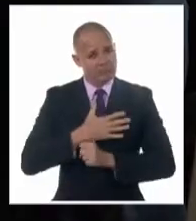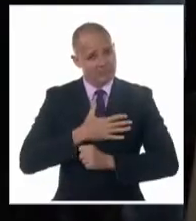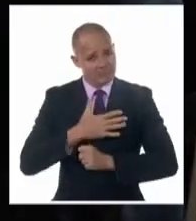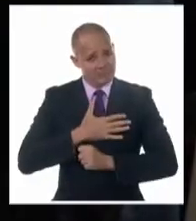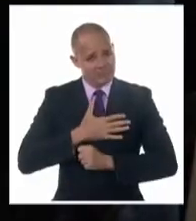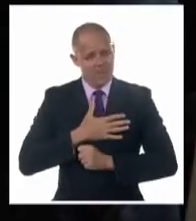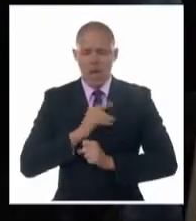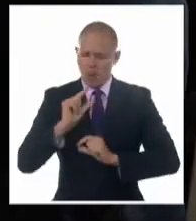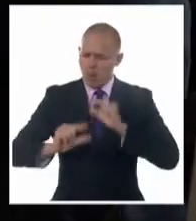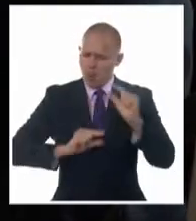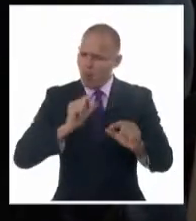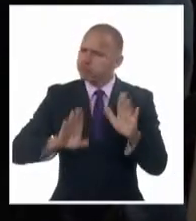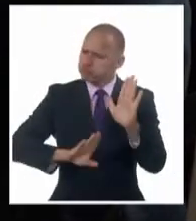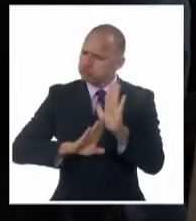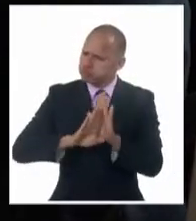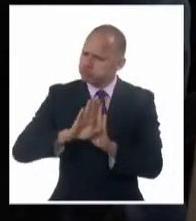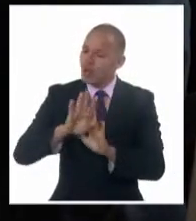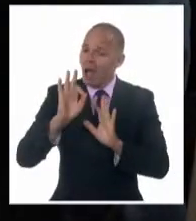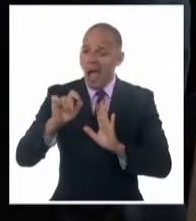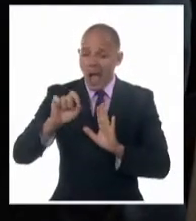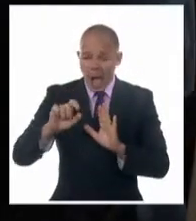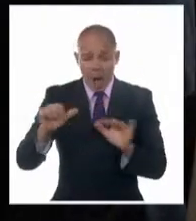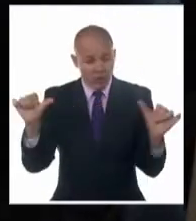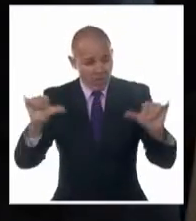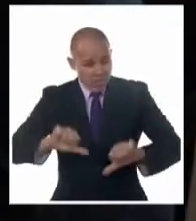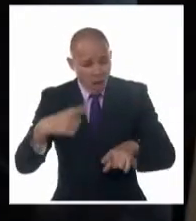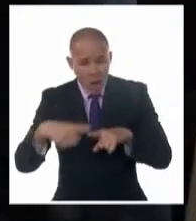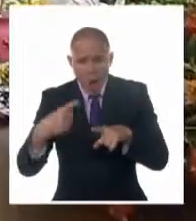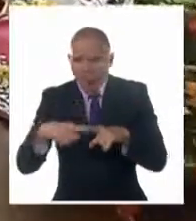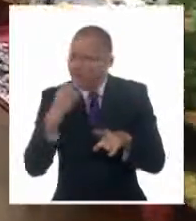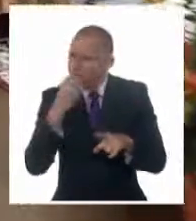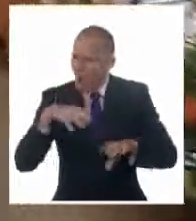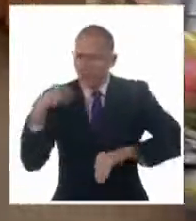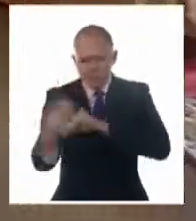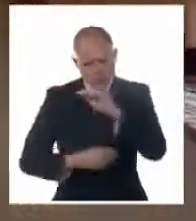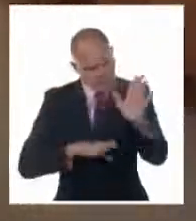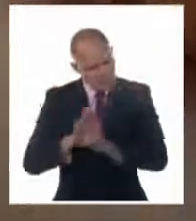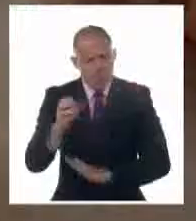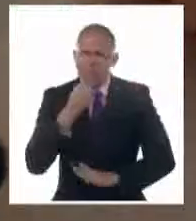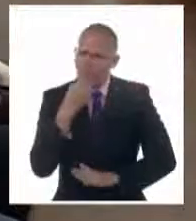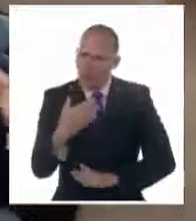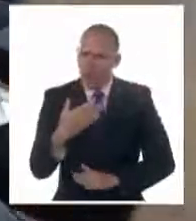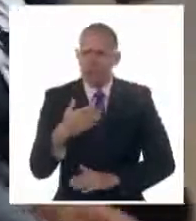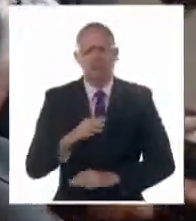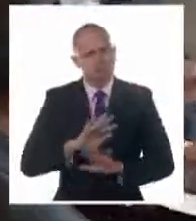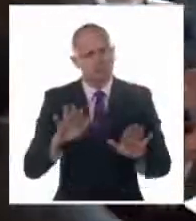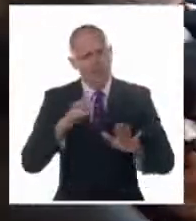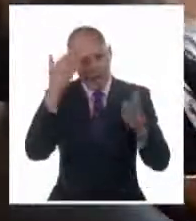de que de esta vamos a salir y saldremos fortalecidos. Muchas gracias. Gracias.